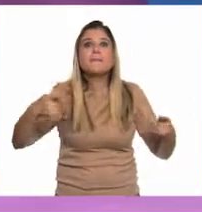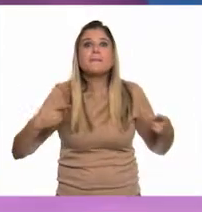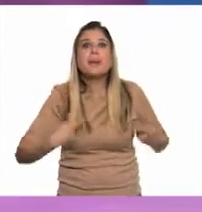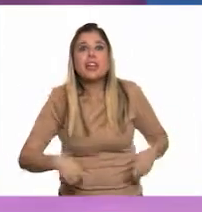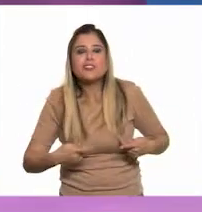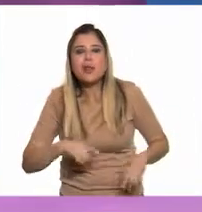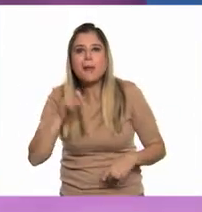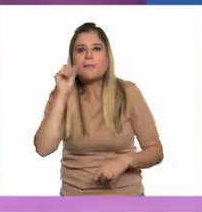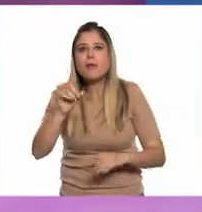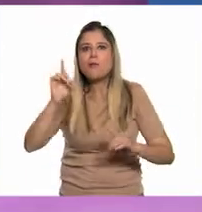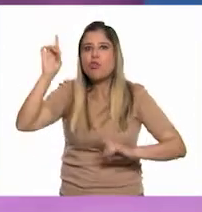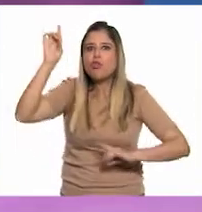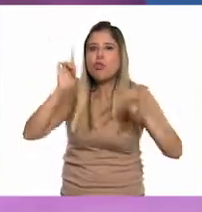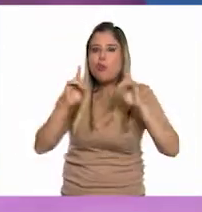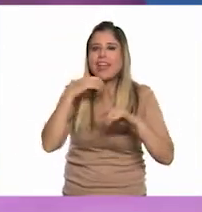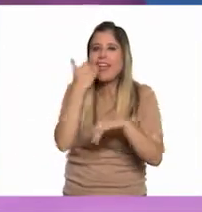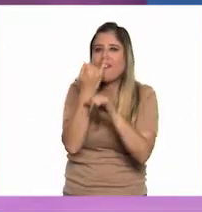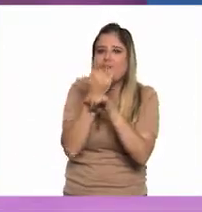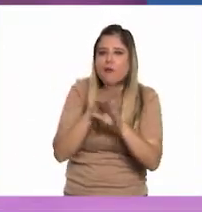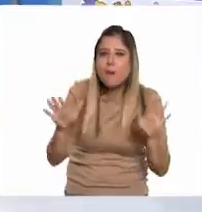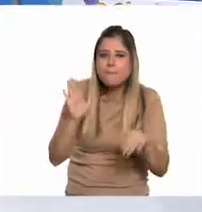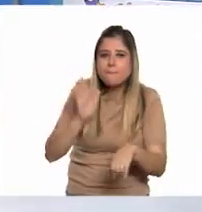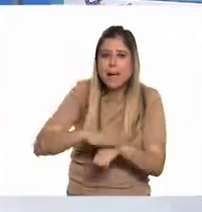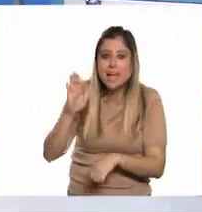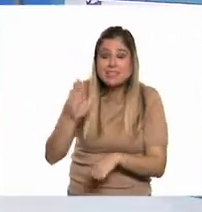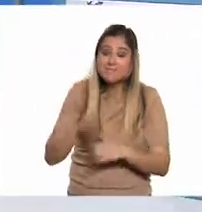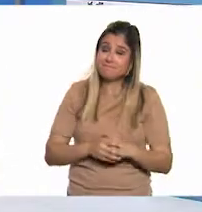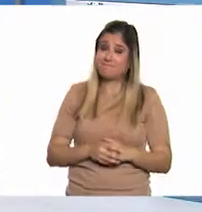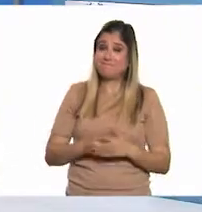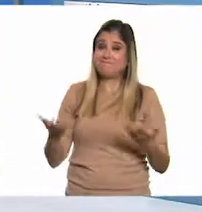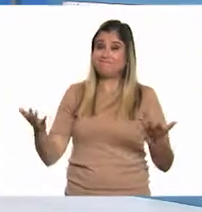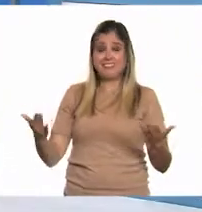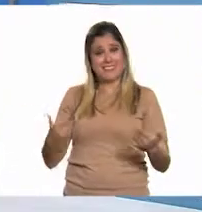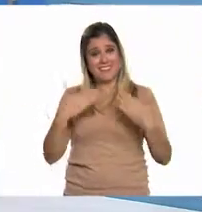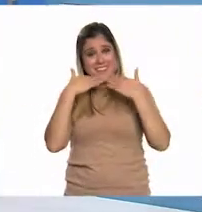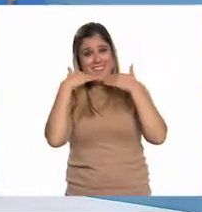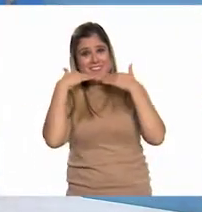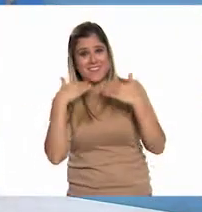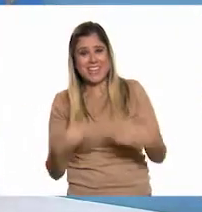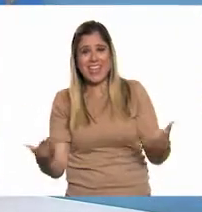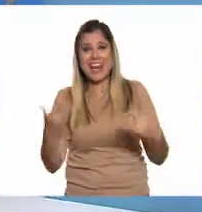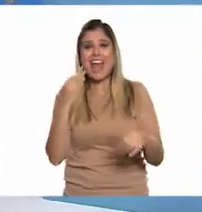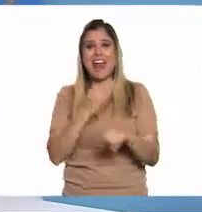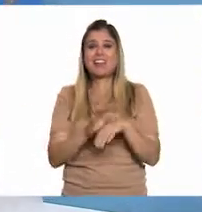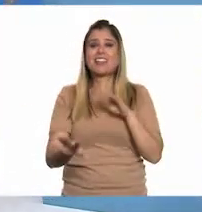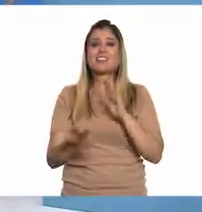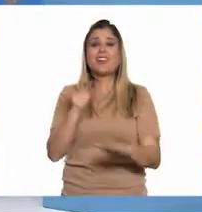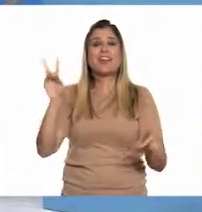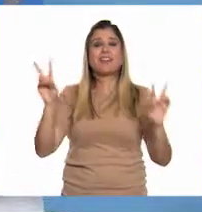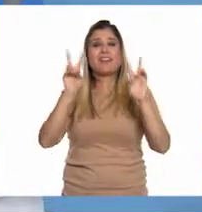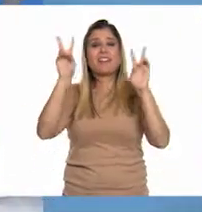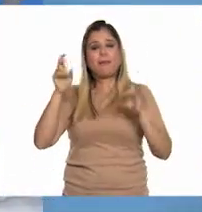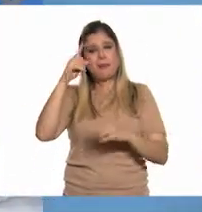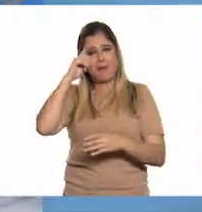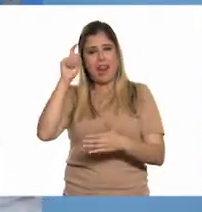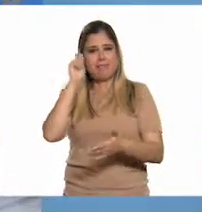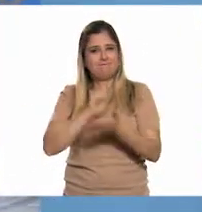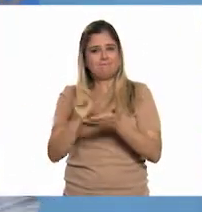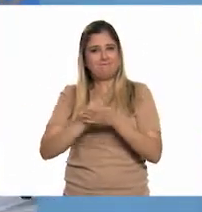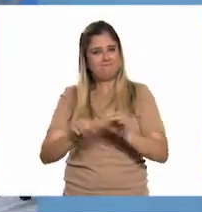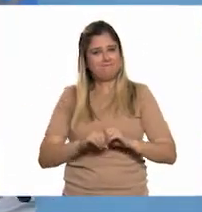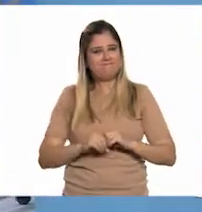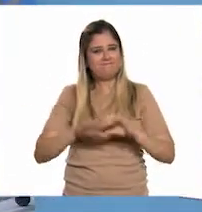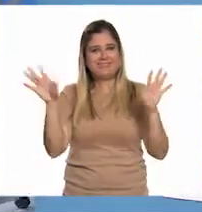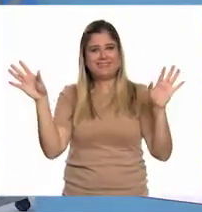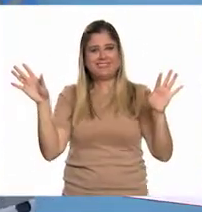también quieran información. Pues, muy bien, muy bien. Hasta ahora hemos elegido un tema para escribir un artículo de